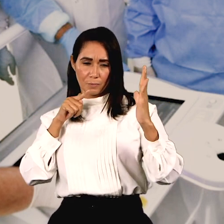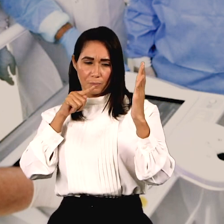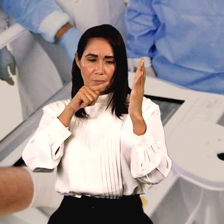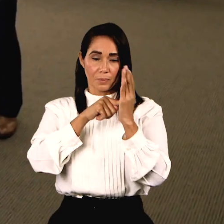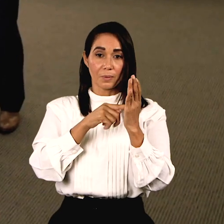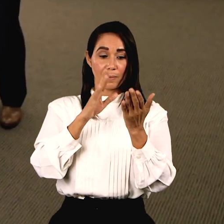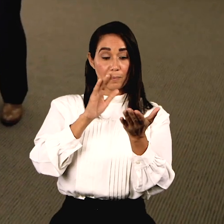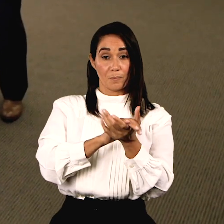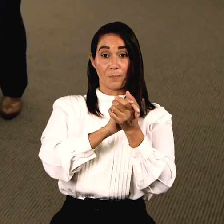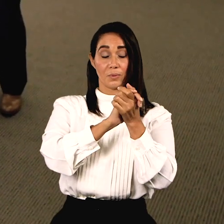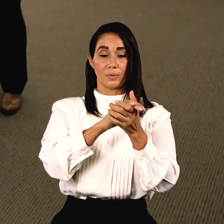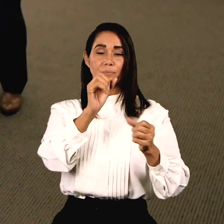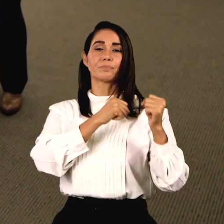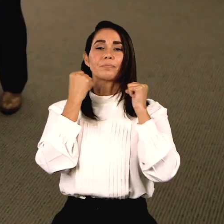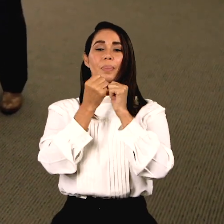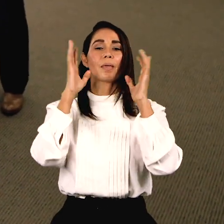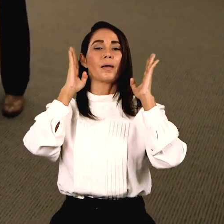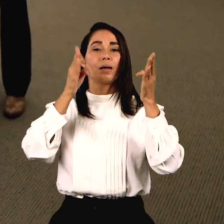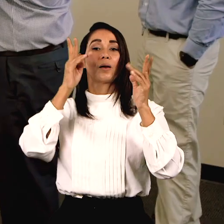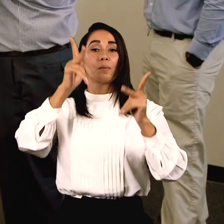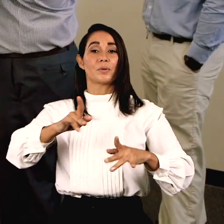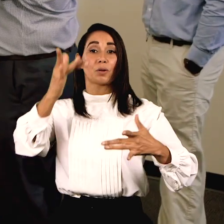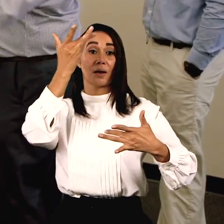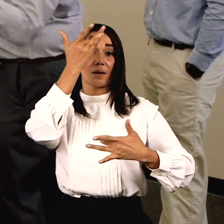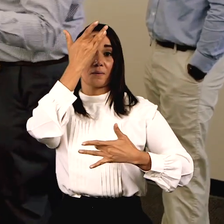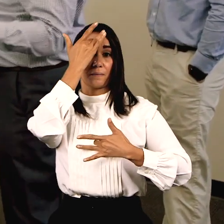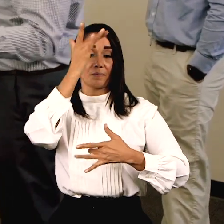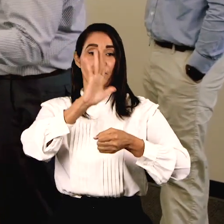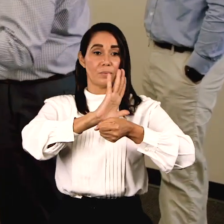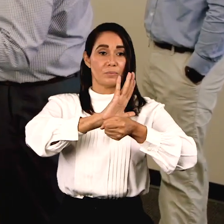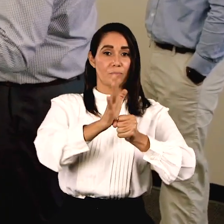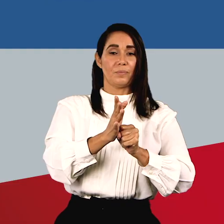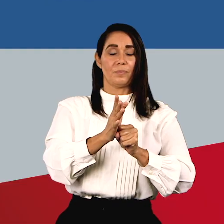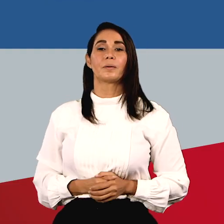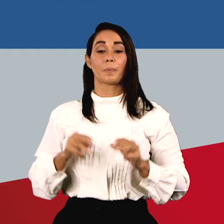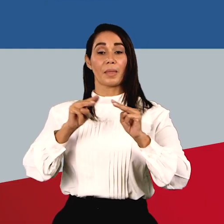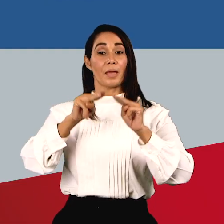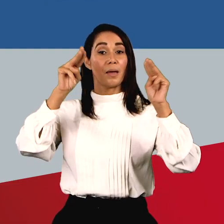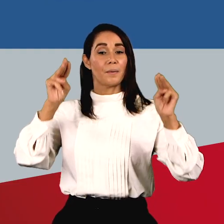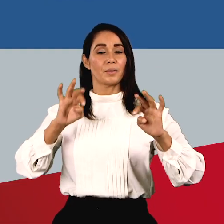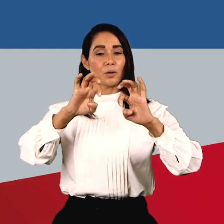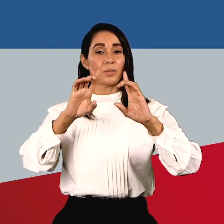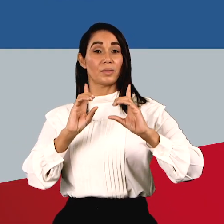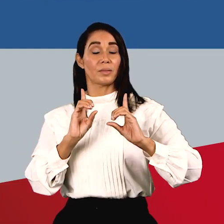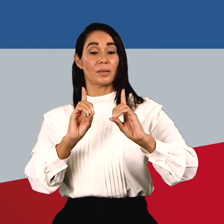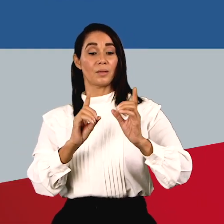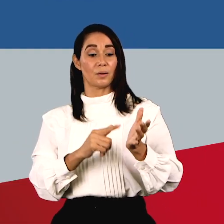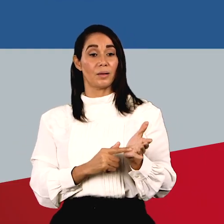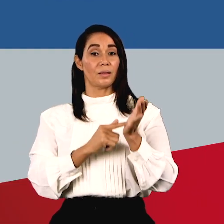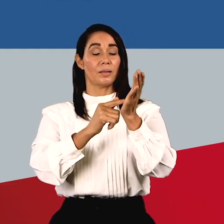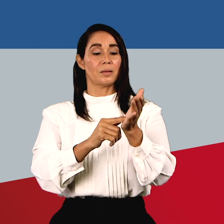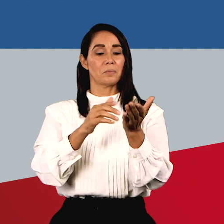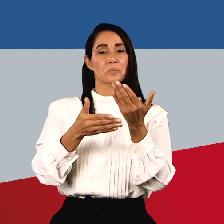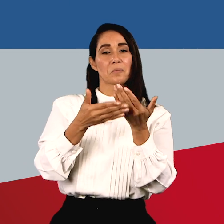portátil para fortalecer la atención de pacientes con COVID-19. El Ministerio de Educación dispuso